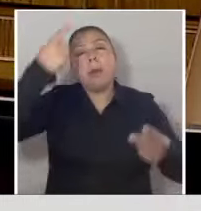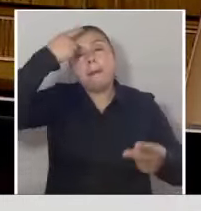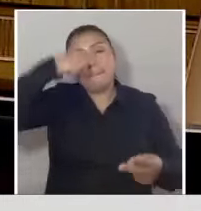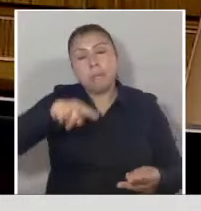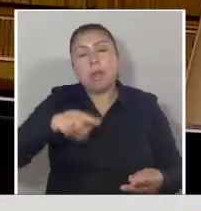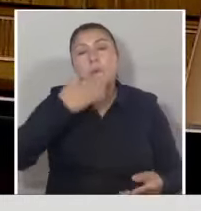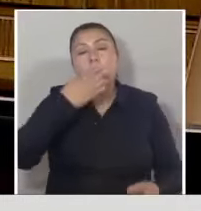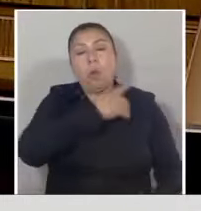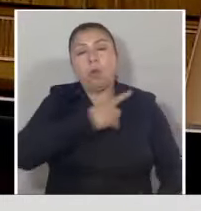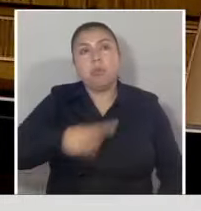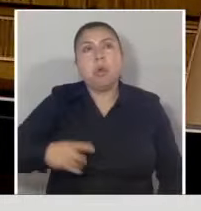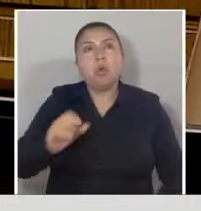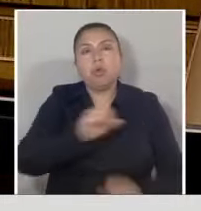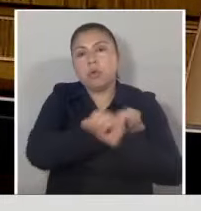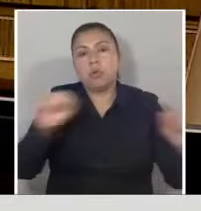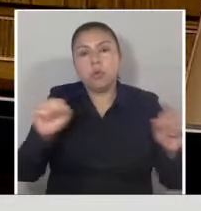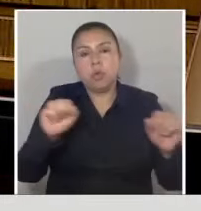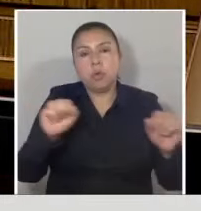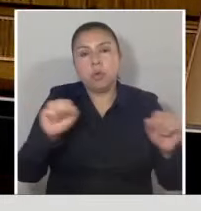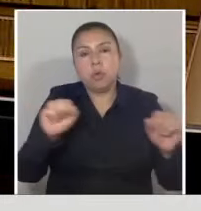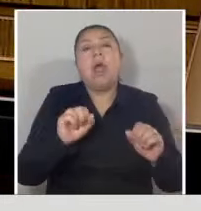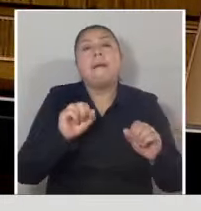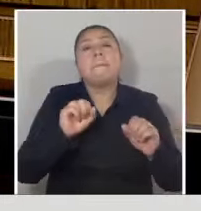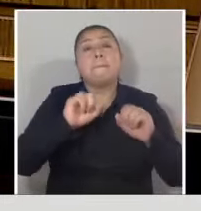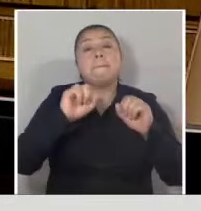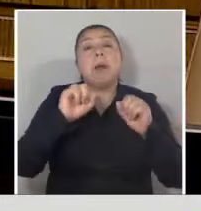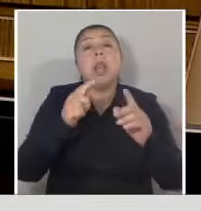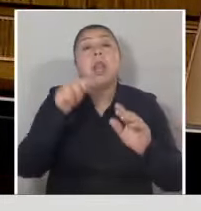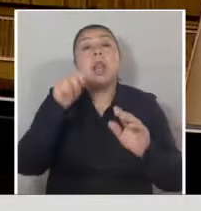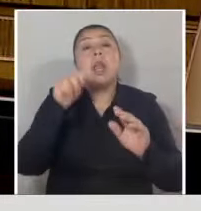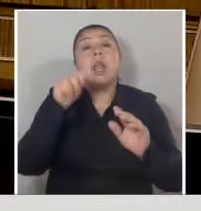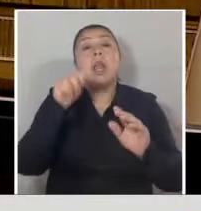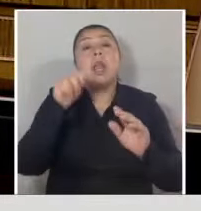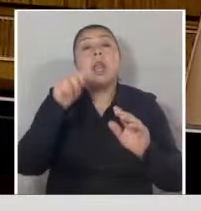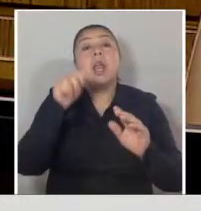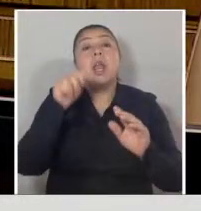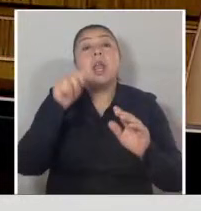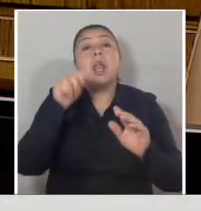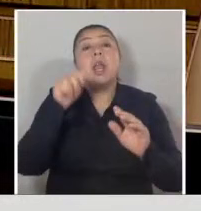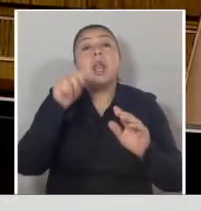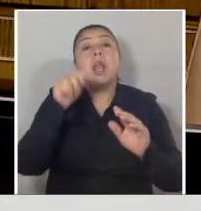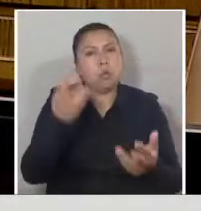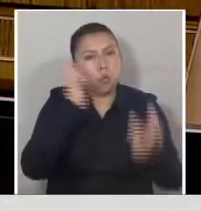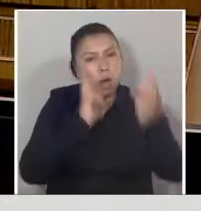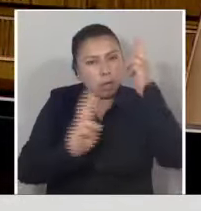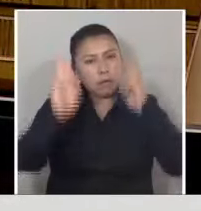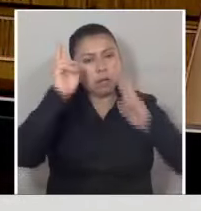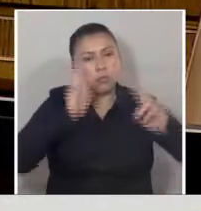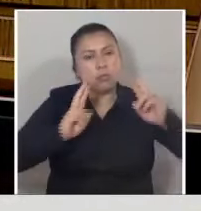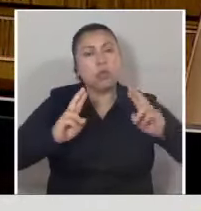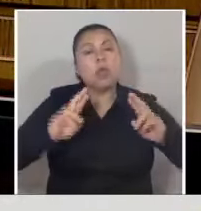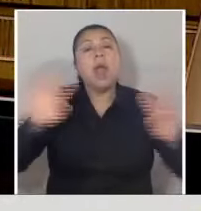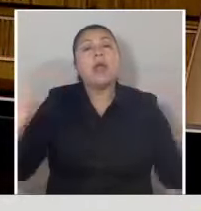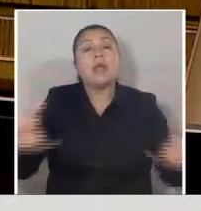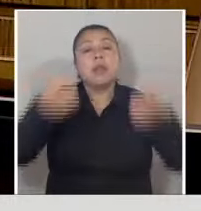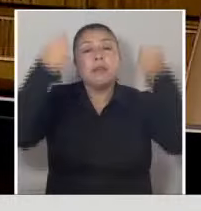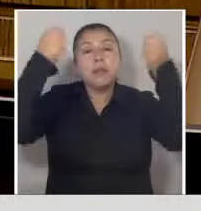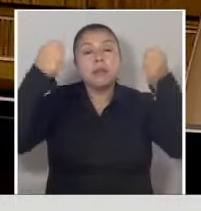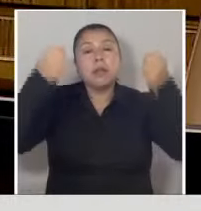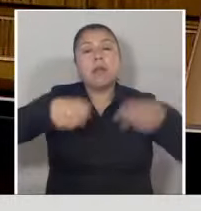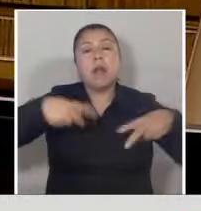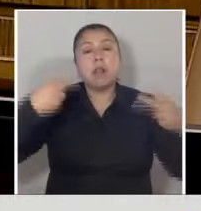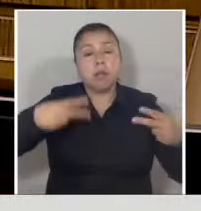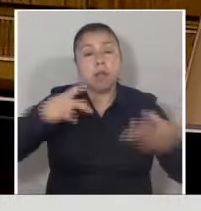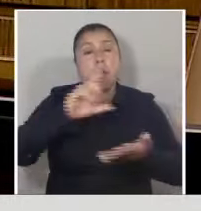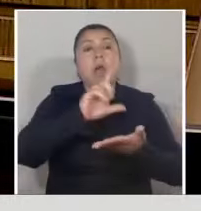tenía la posibilidad de hacer valer este punto de vista. Me parece que requiere una reflexión que en el Festival de Viña se haga un espacio a este